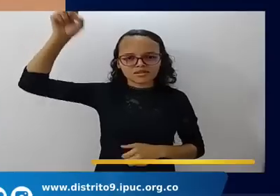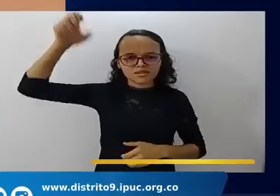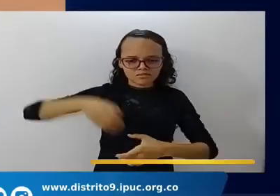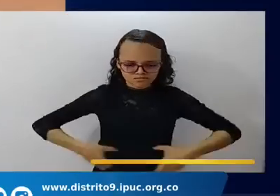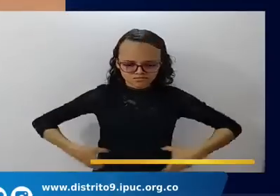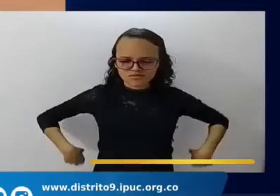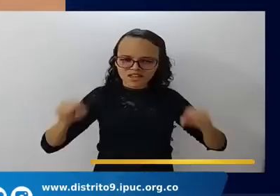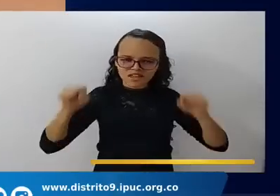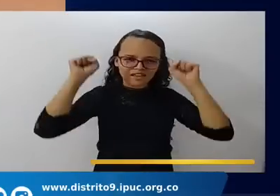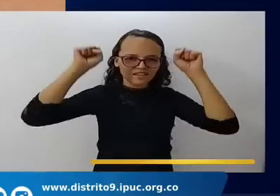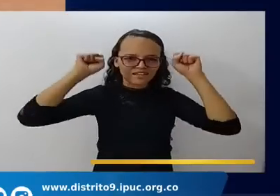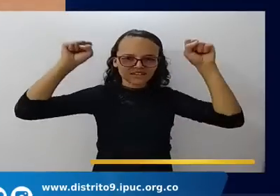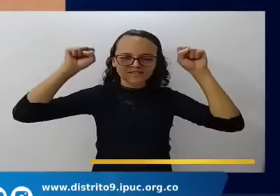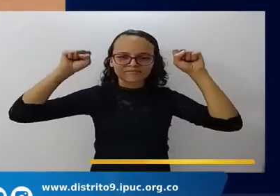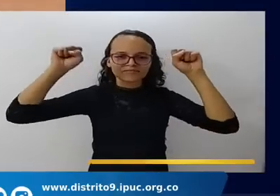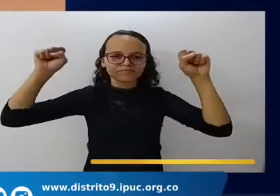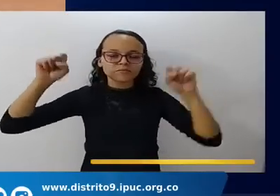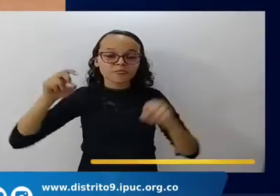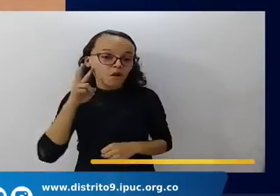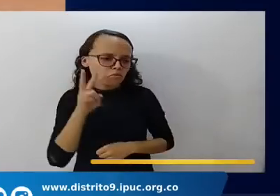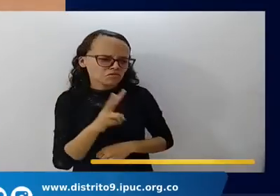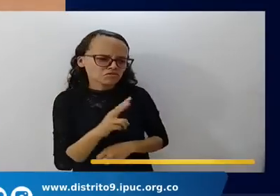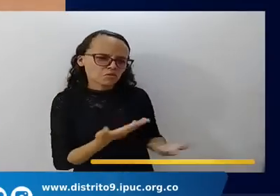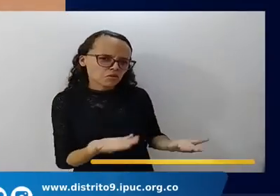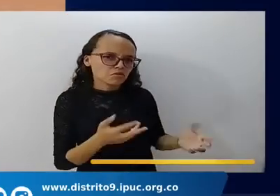triunfo. ¿Sí los ha visto?